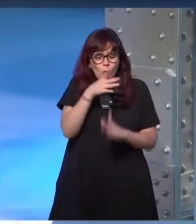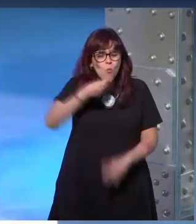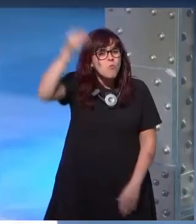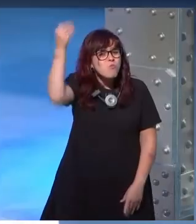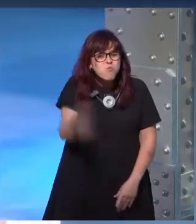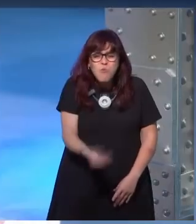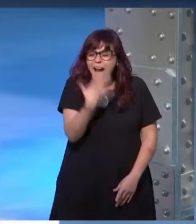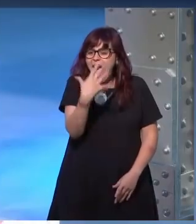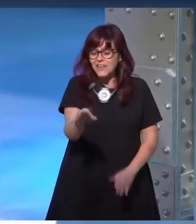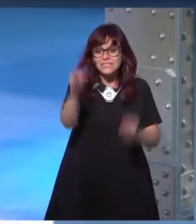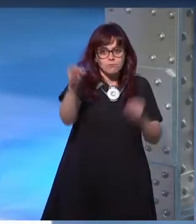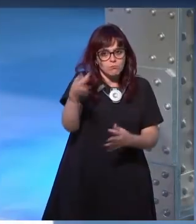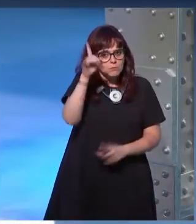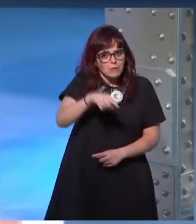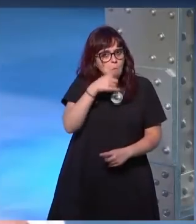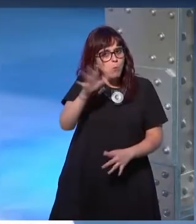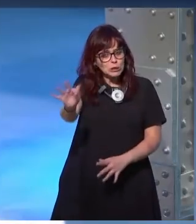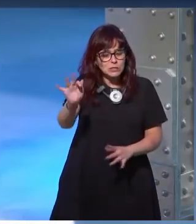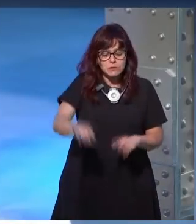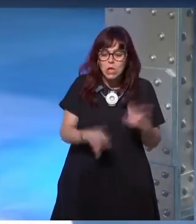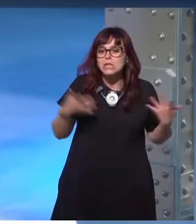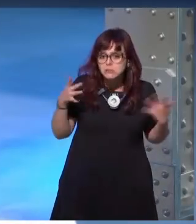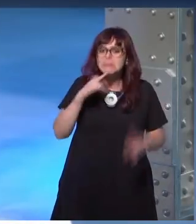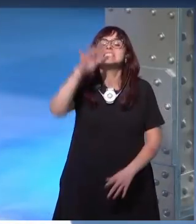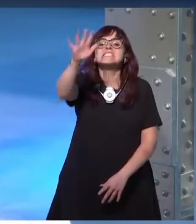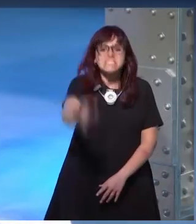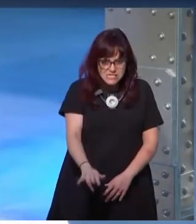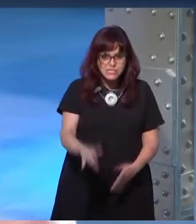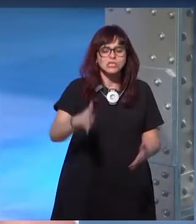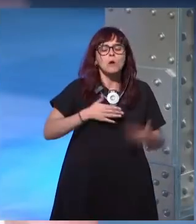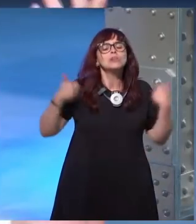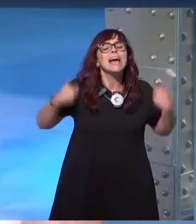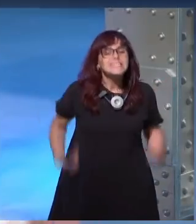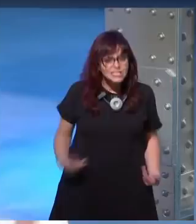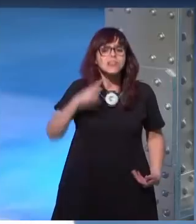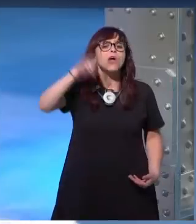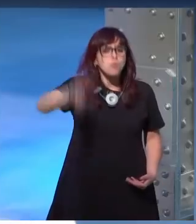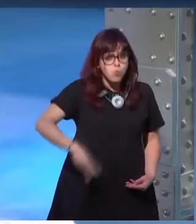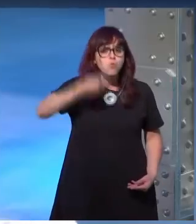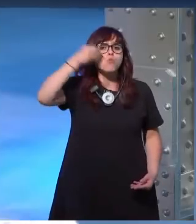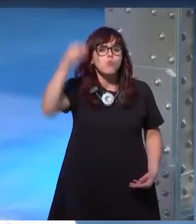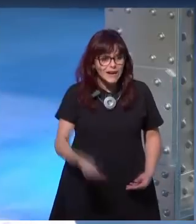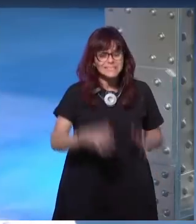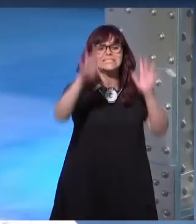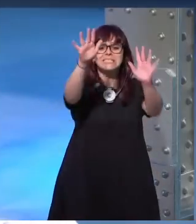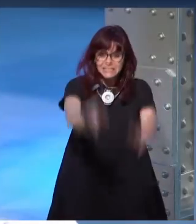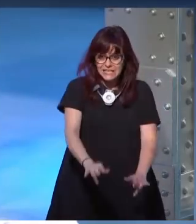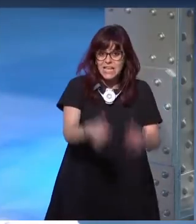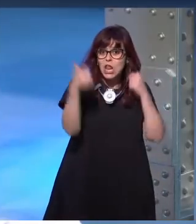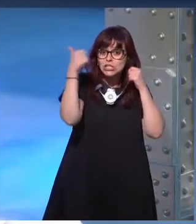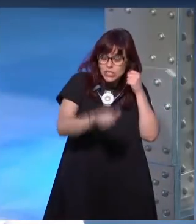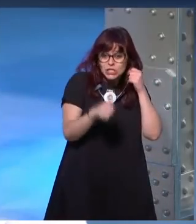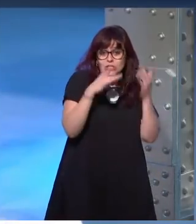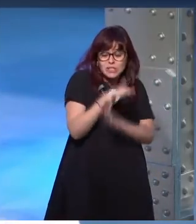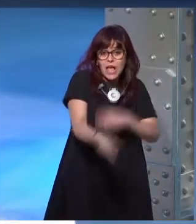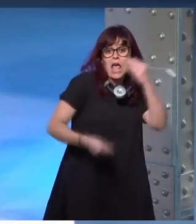son buenísimas y eso es fantástico también así que sí somos así de buenas y los tíos no se lo plantean así